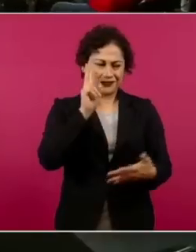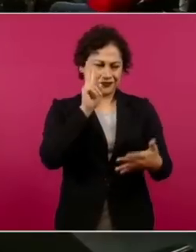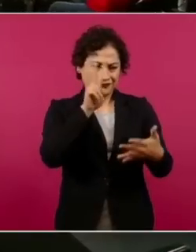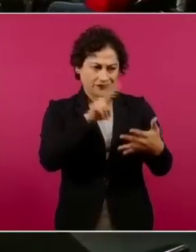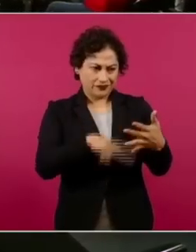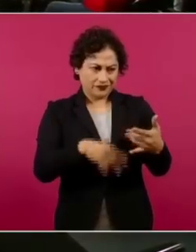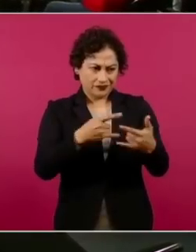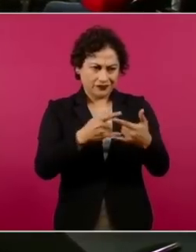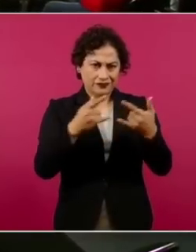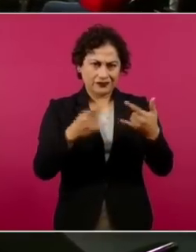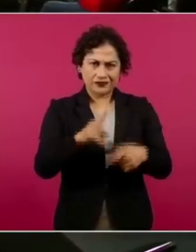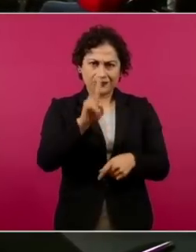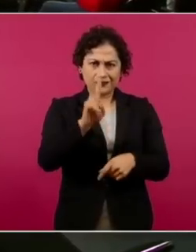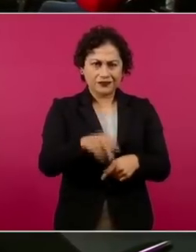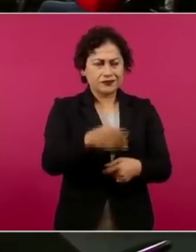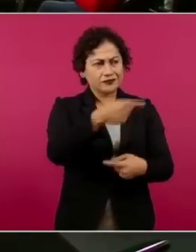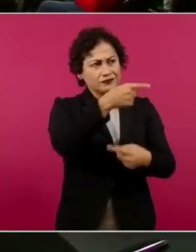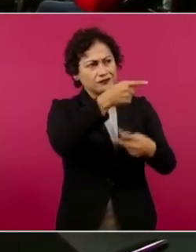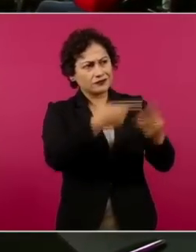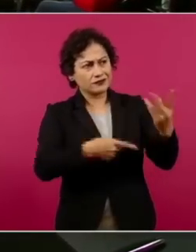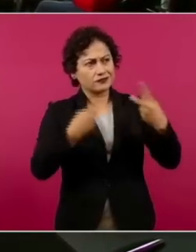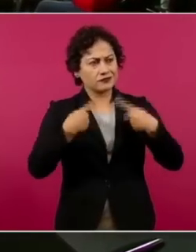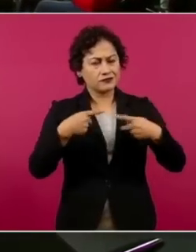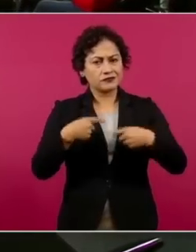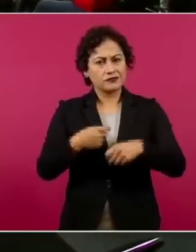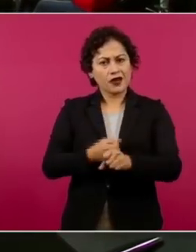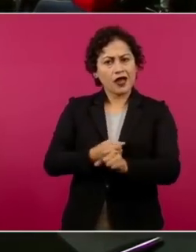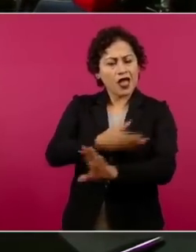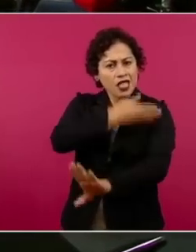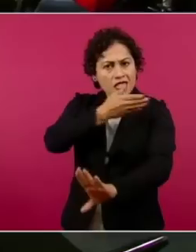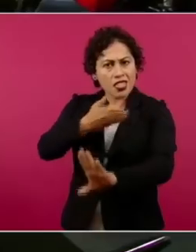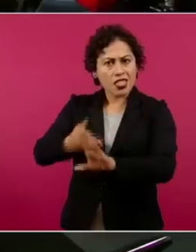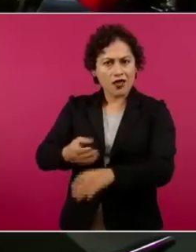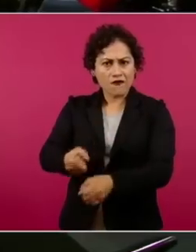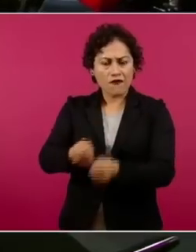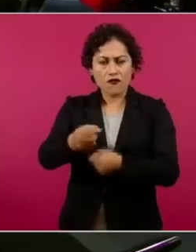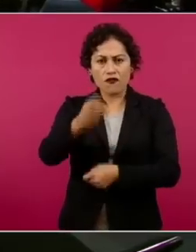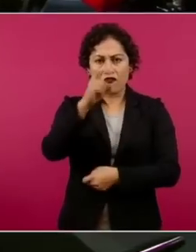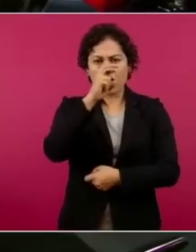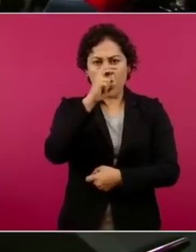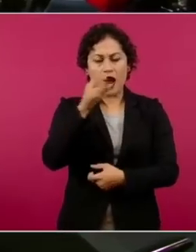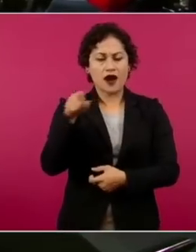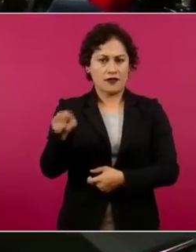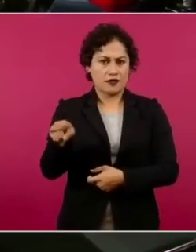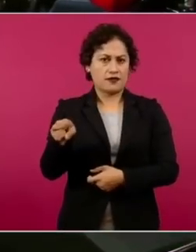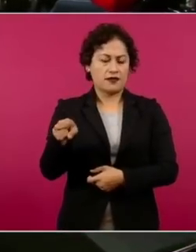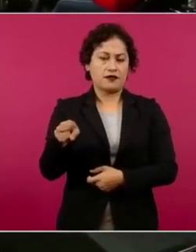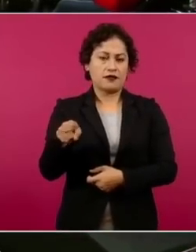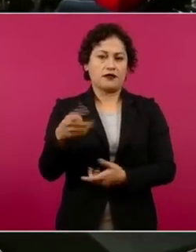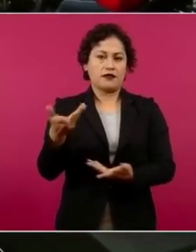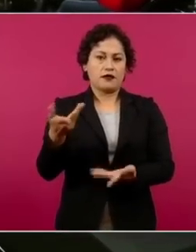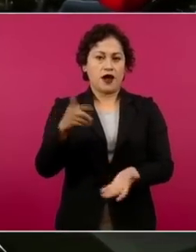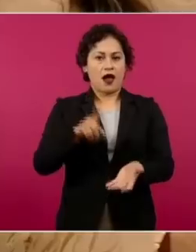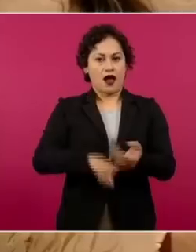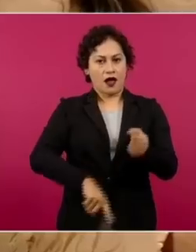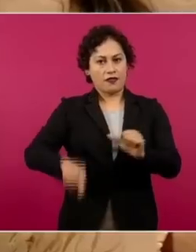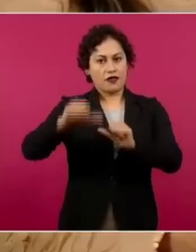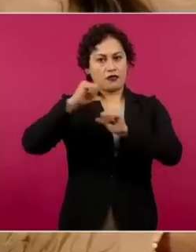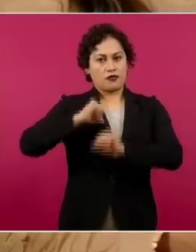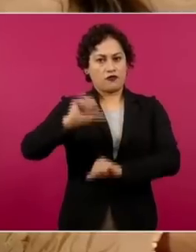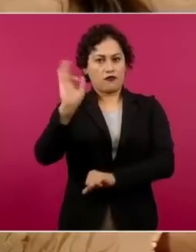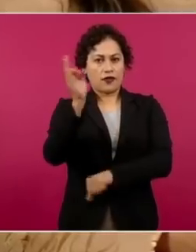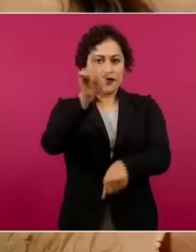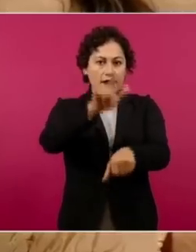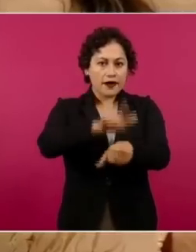contra esta joven. Ese sería el primer caso en donde hay instancias federales y